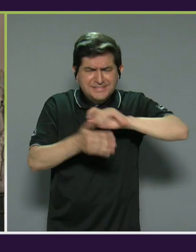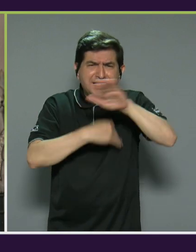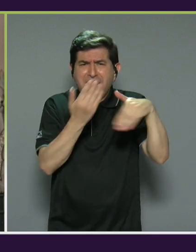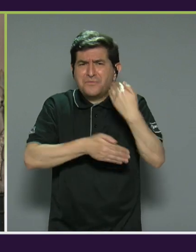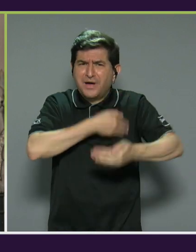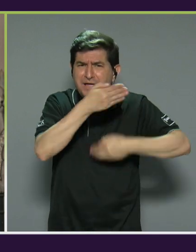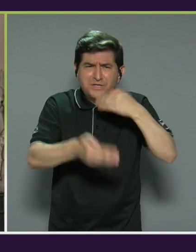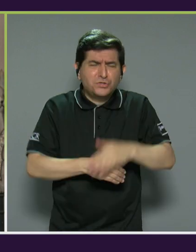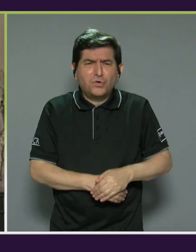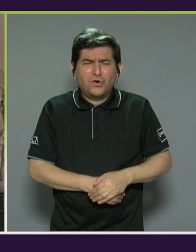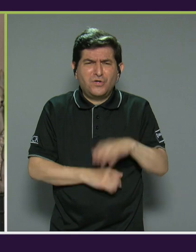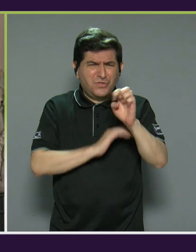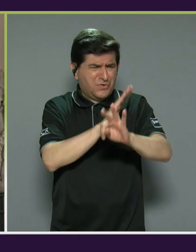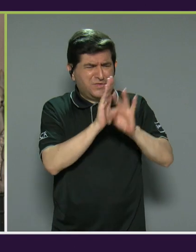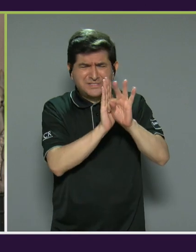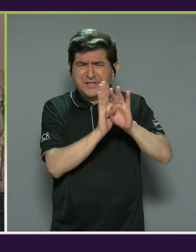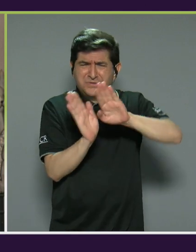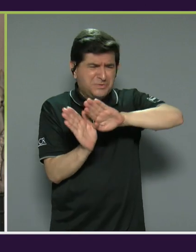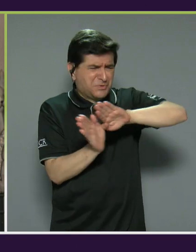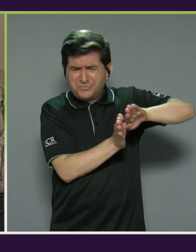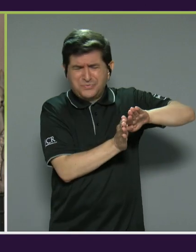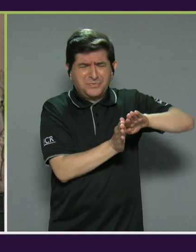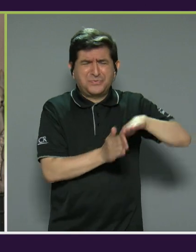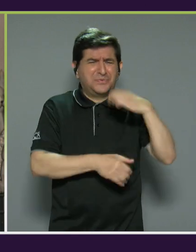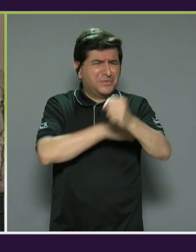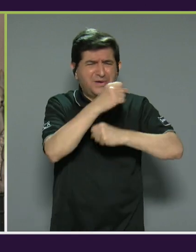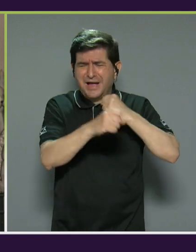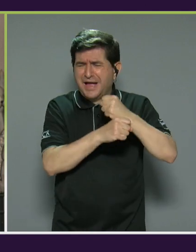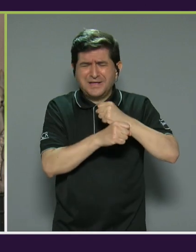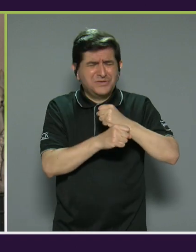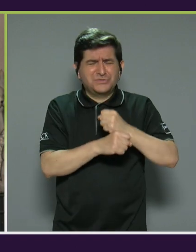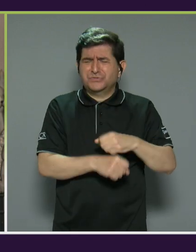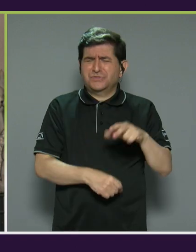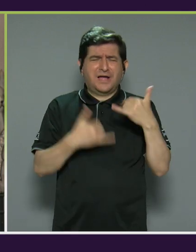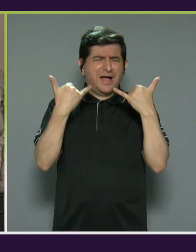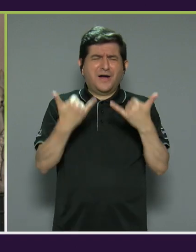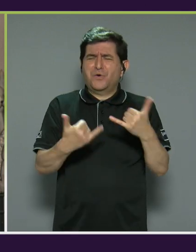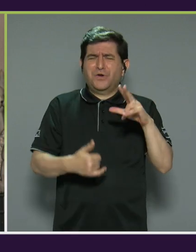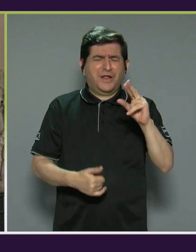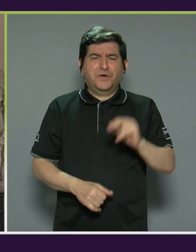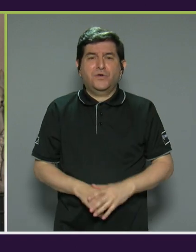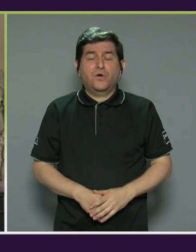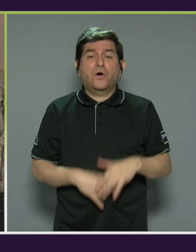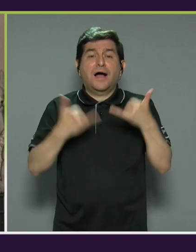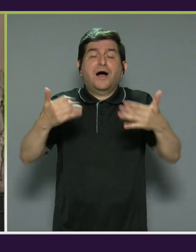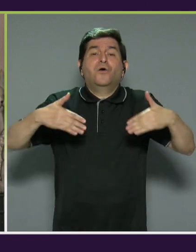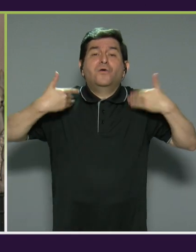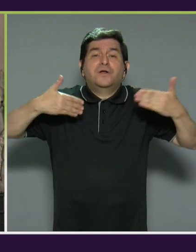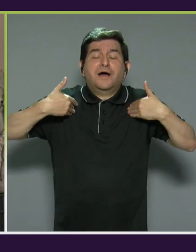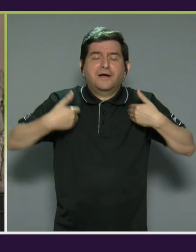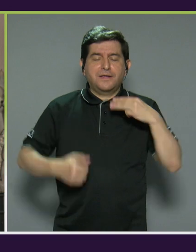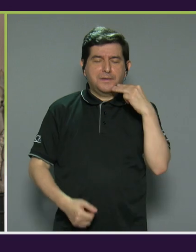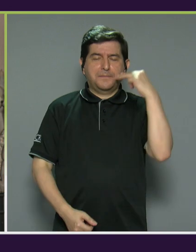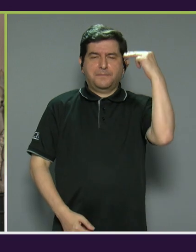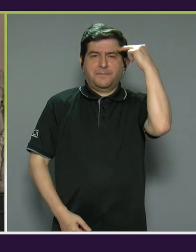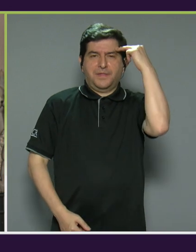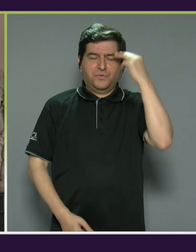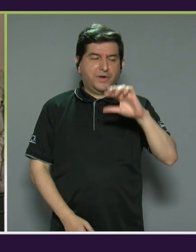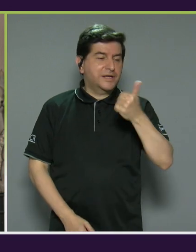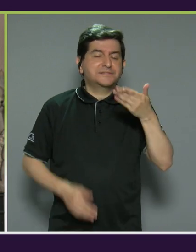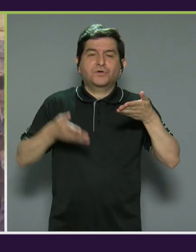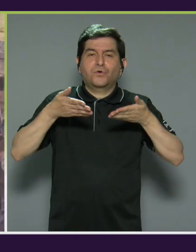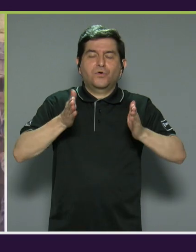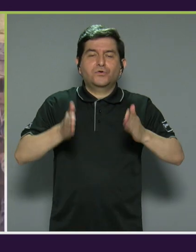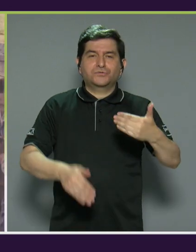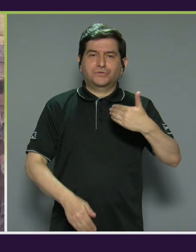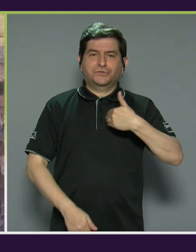del estereotipo que hay, ahora no, desde hace muchos años es que sea feliz. Y esto nos ha dado una madurez para nuestros otros hijos.